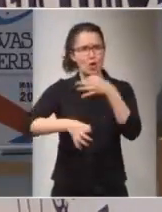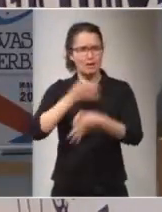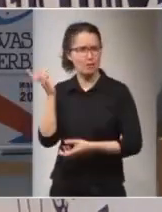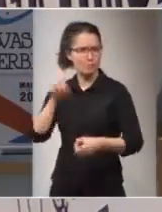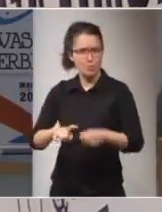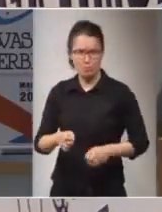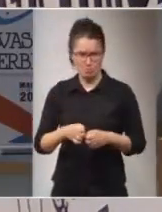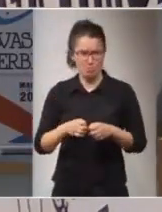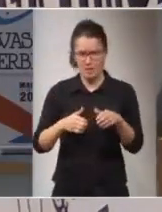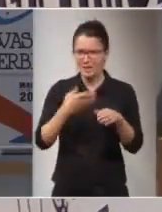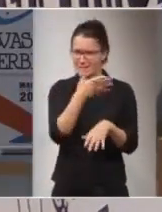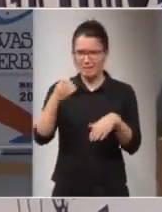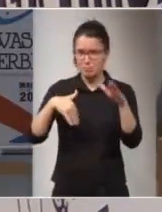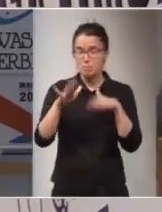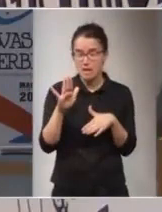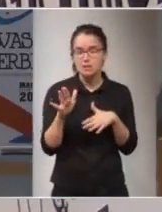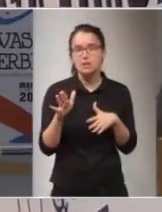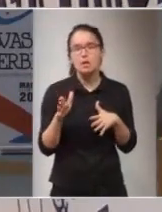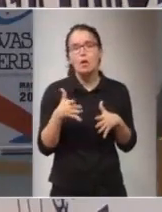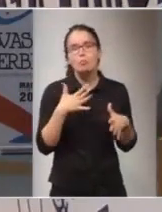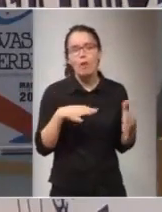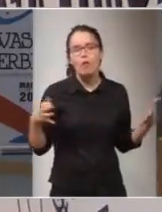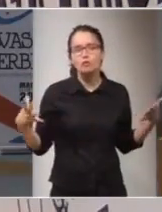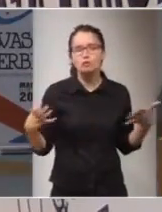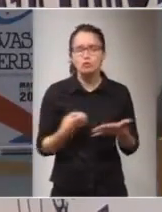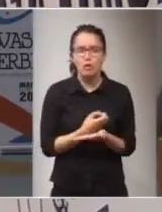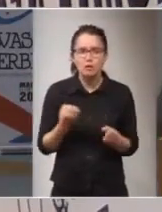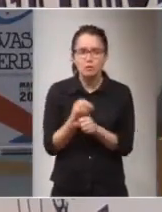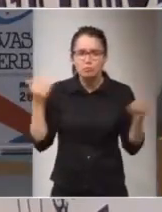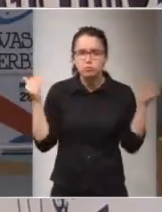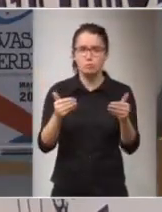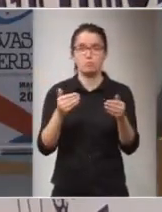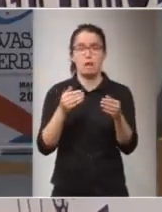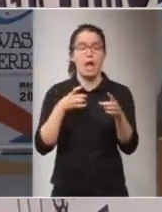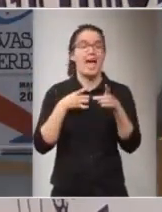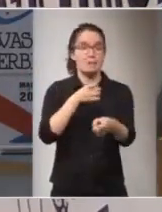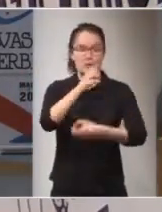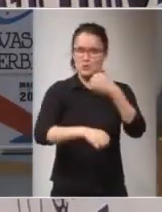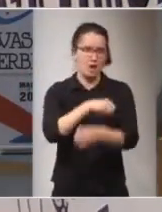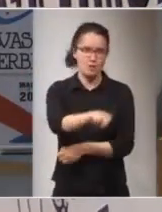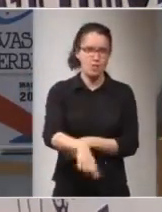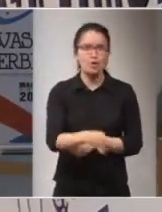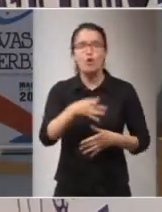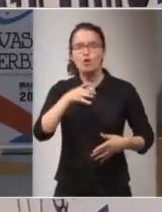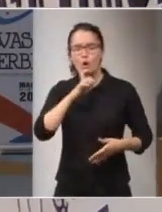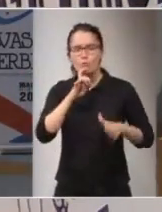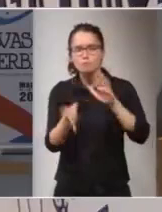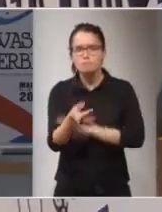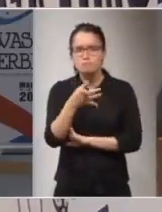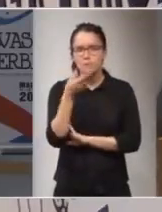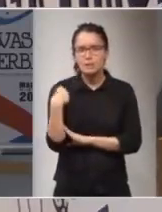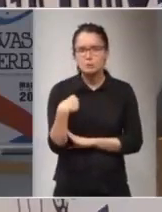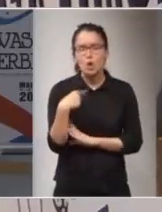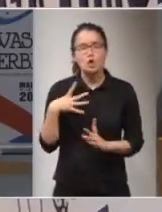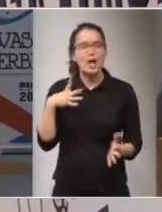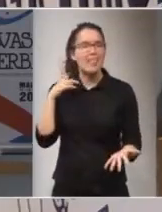ahora y seguramente no todos están dedicadas a las armas nucleares ¿cómo se logró esto? ¿cuáles son los